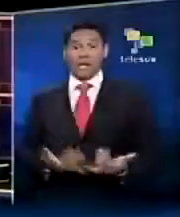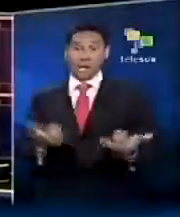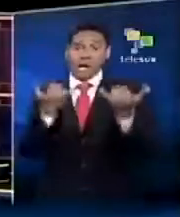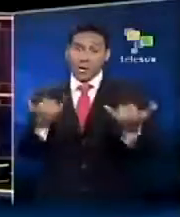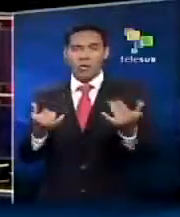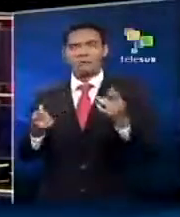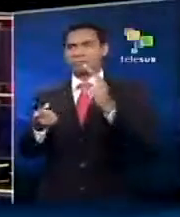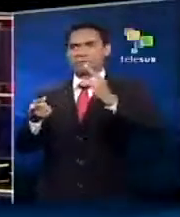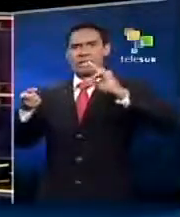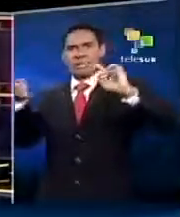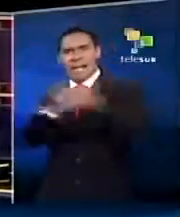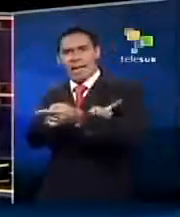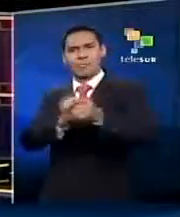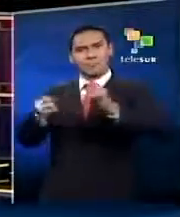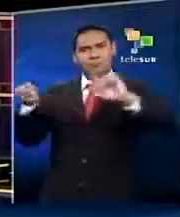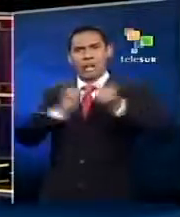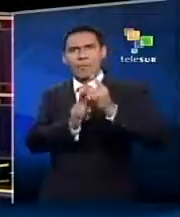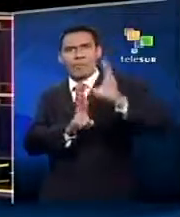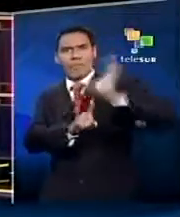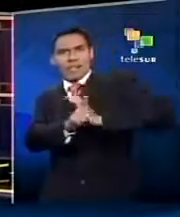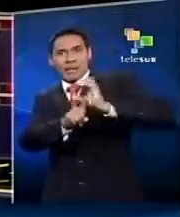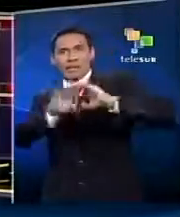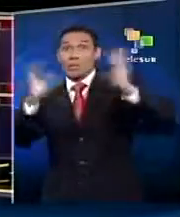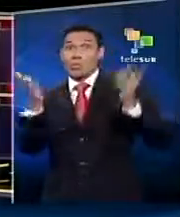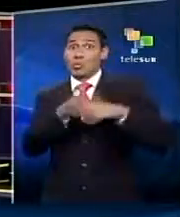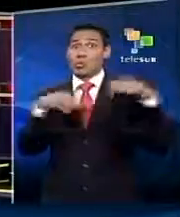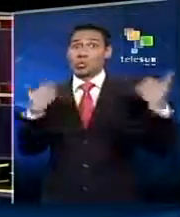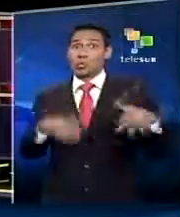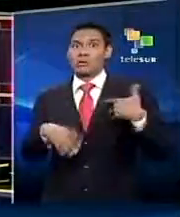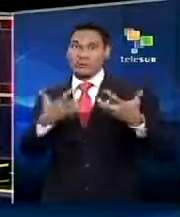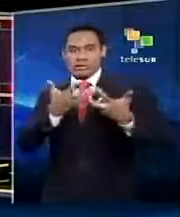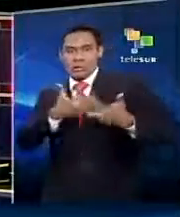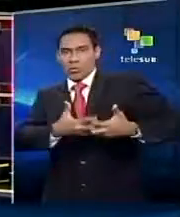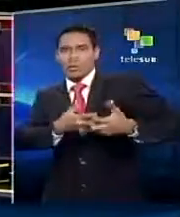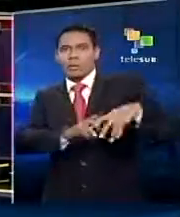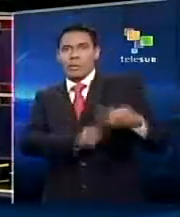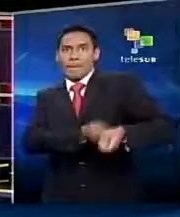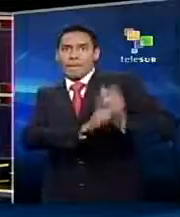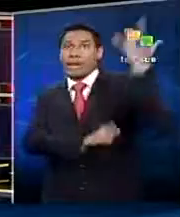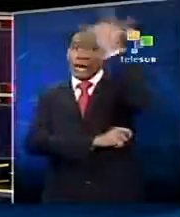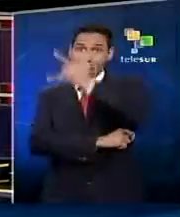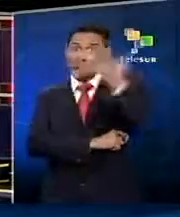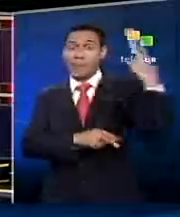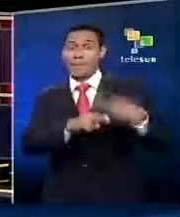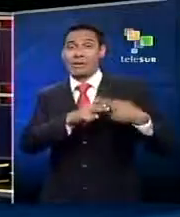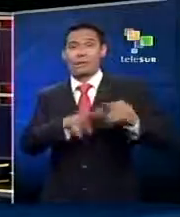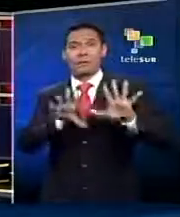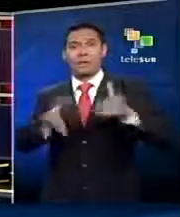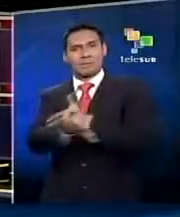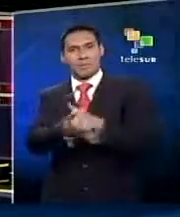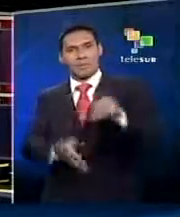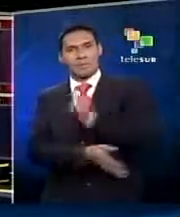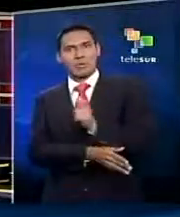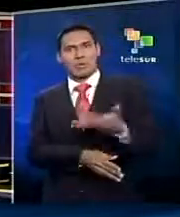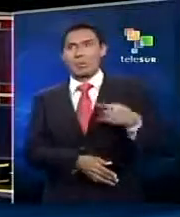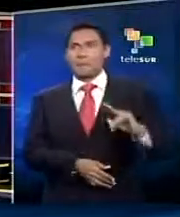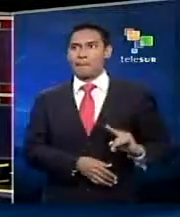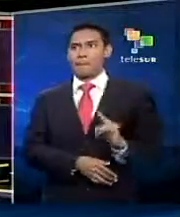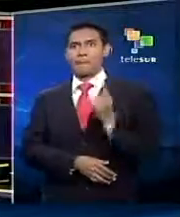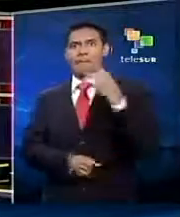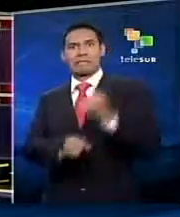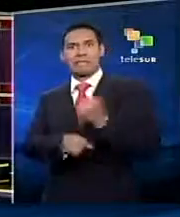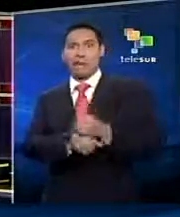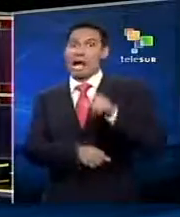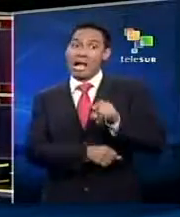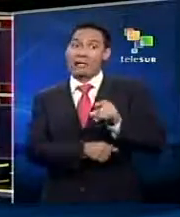Los crecientes efectos del cambio climático en el mundo amenazan la industria pesquera en África. Cerca de 10 millones de personas tienen su principal fuente de